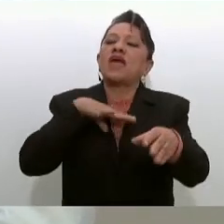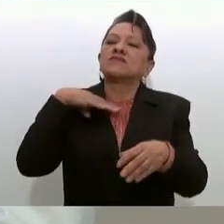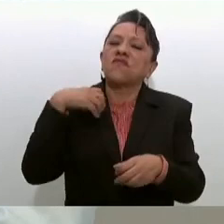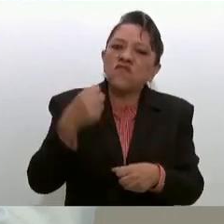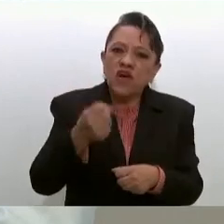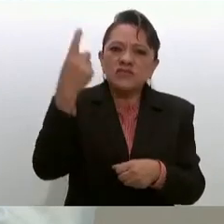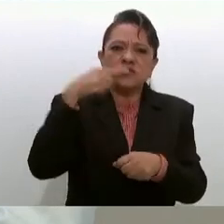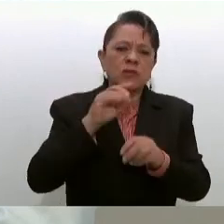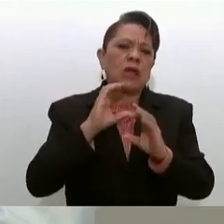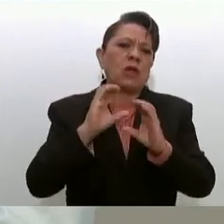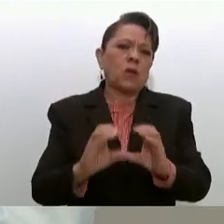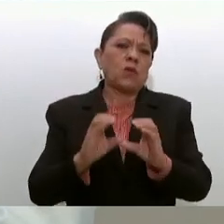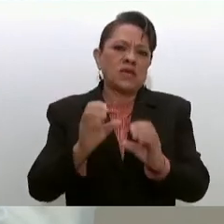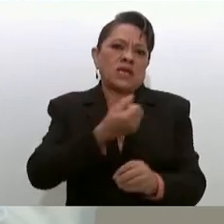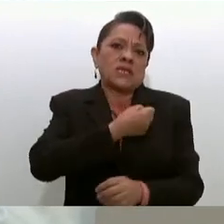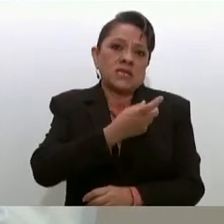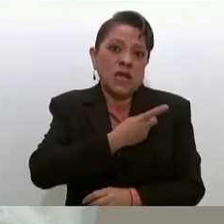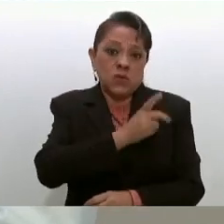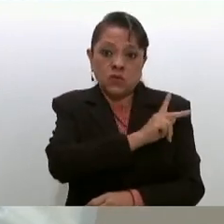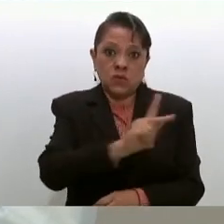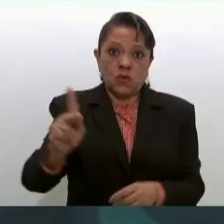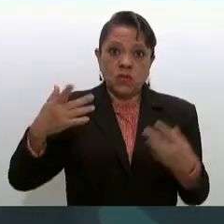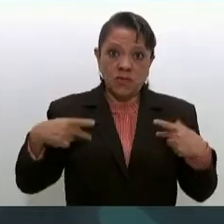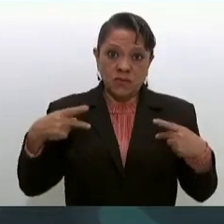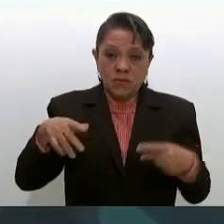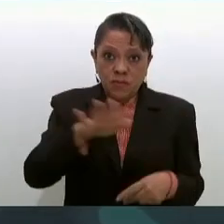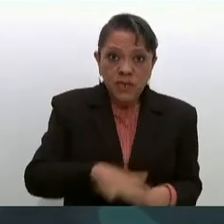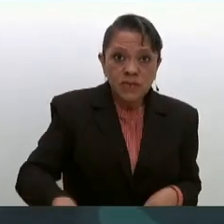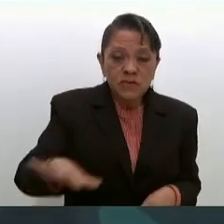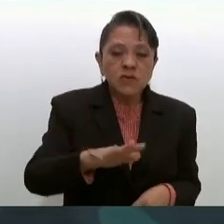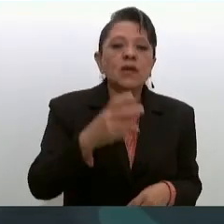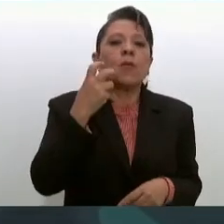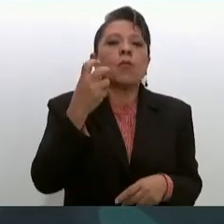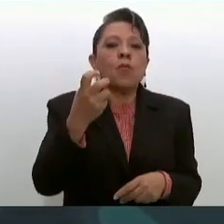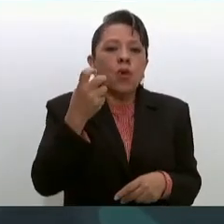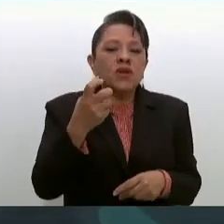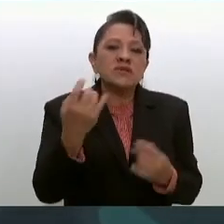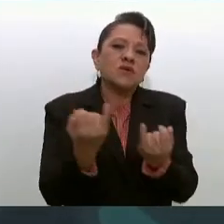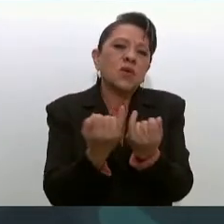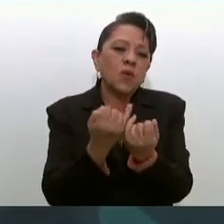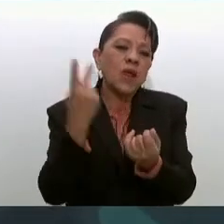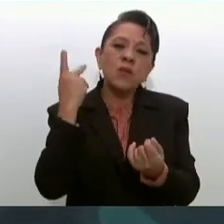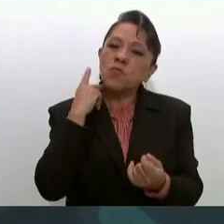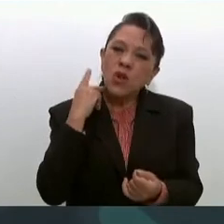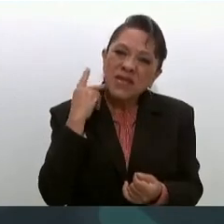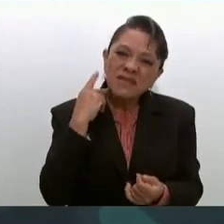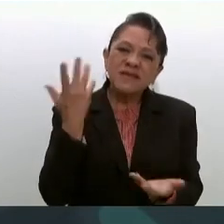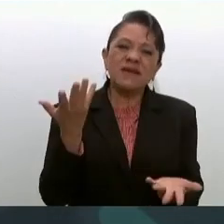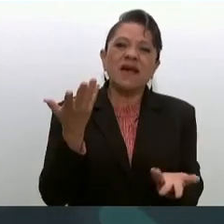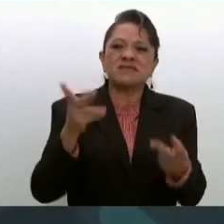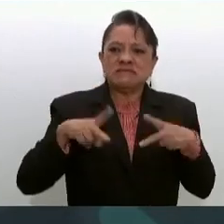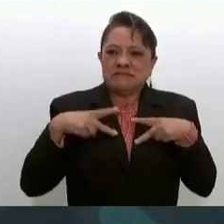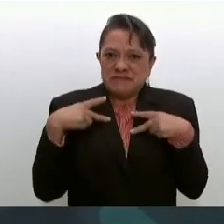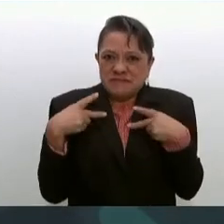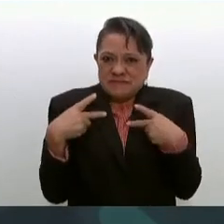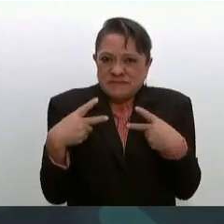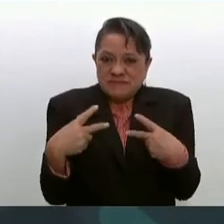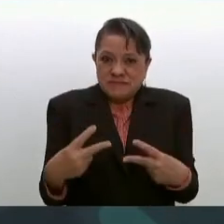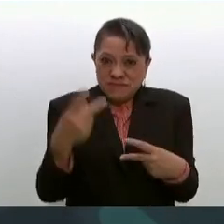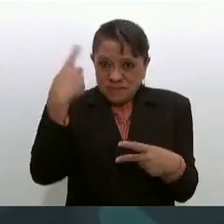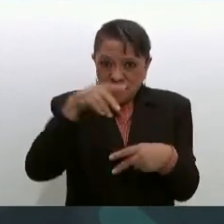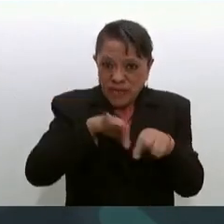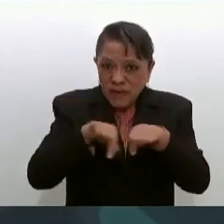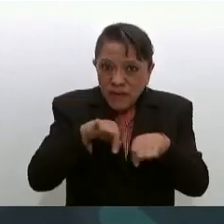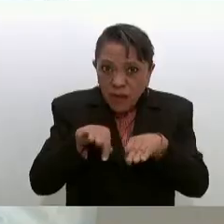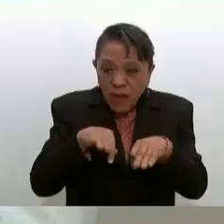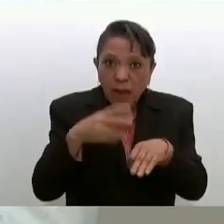de la población. Por ello, se han redireccionado políticas públicas vulnerable. En